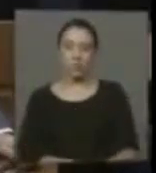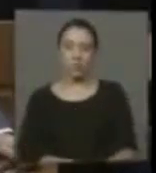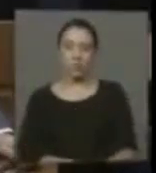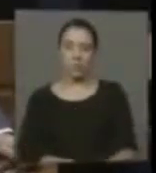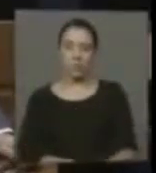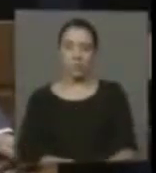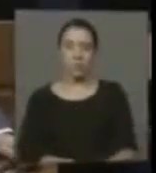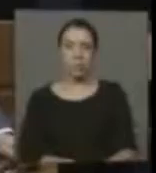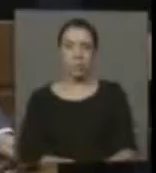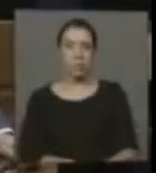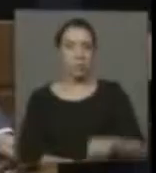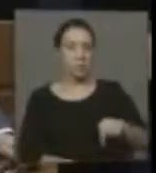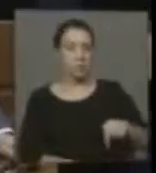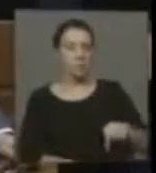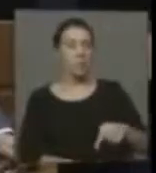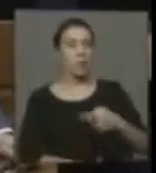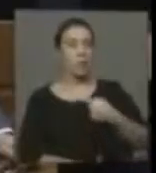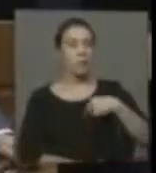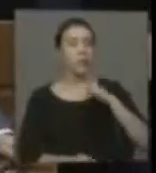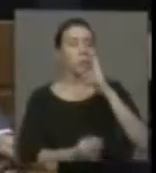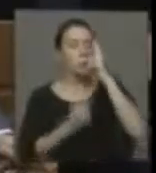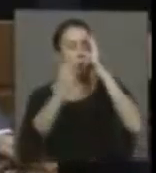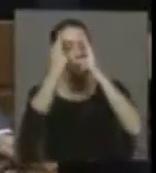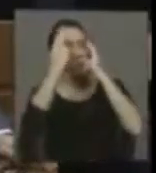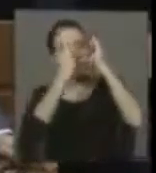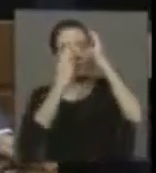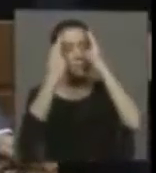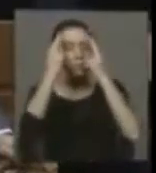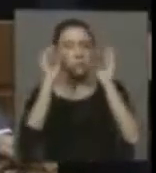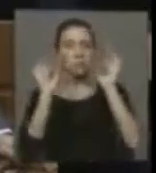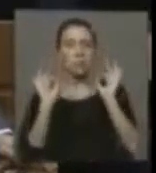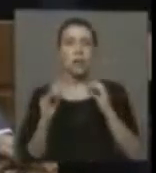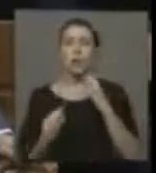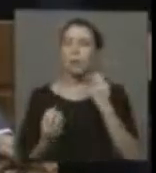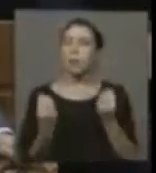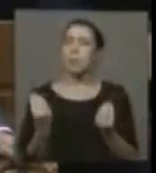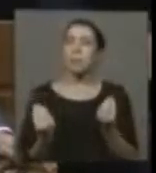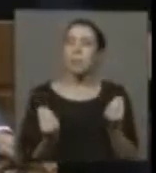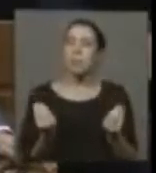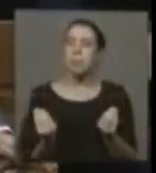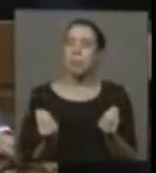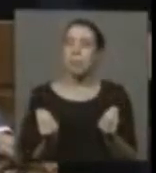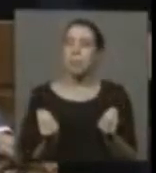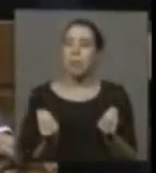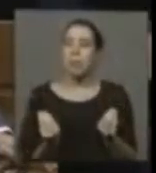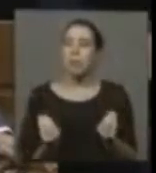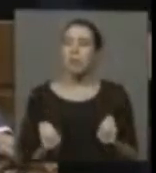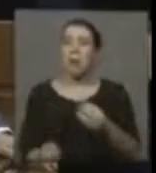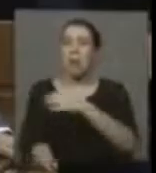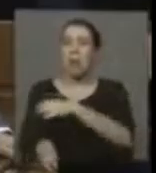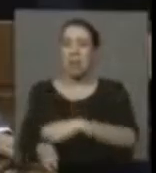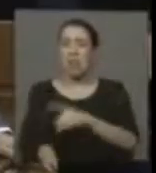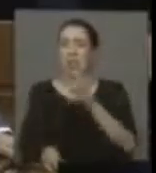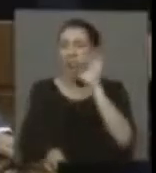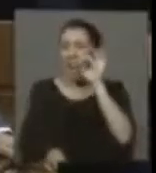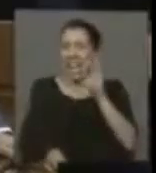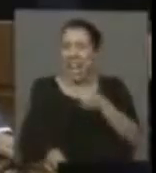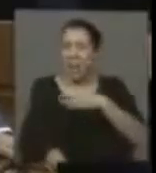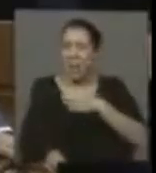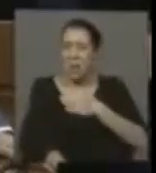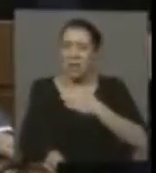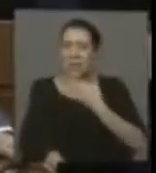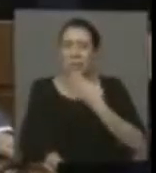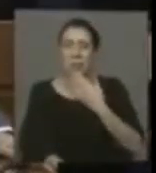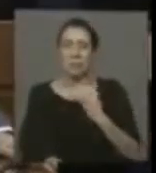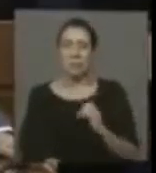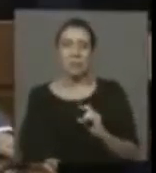Y aquí es donde uno tiene que hacerse una reflexión. ¿Por qué regiones ricas como las nuestras, y la zona